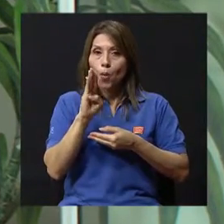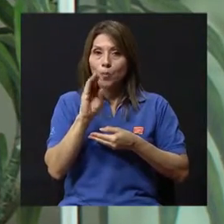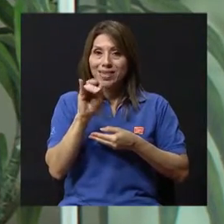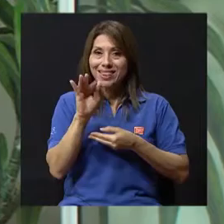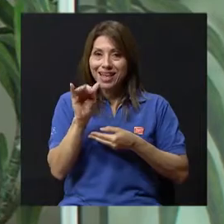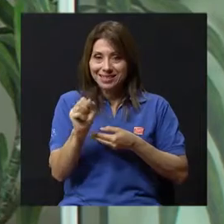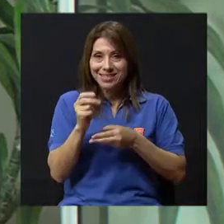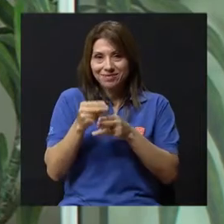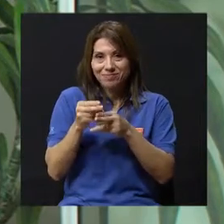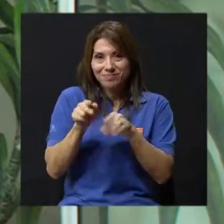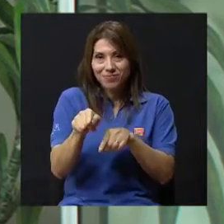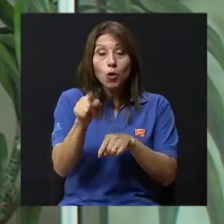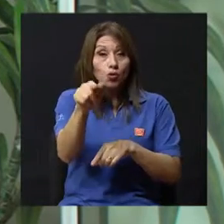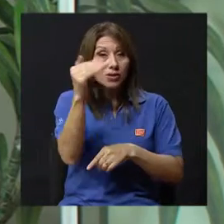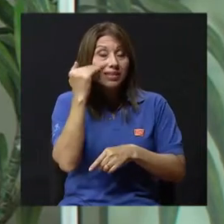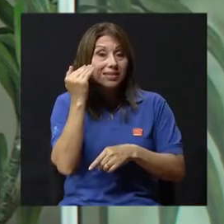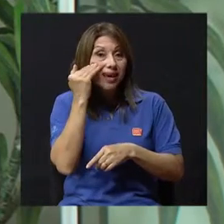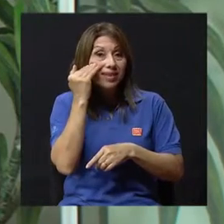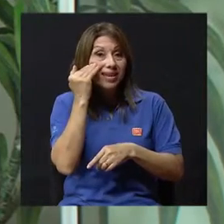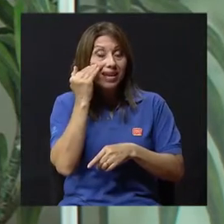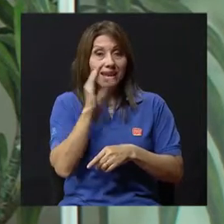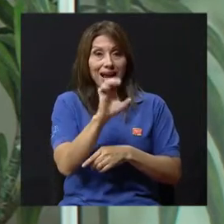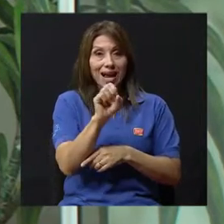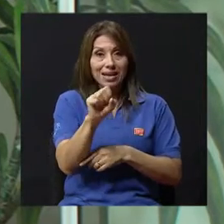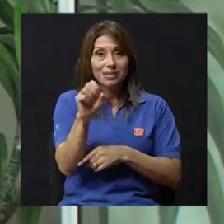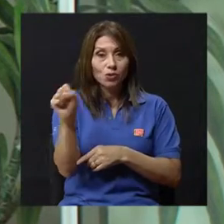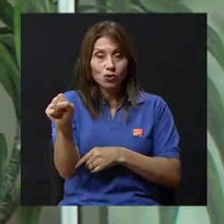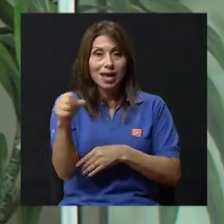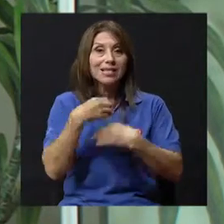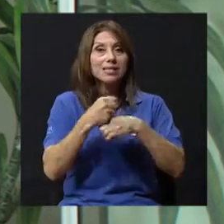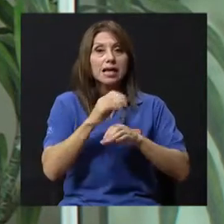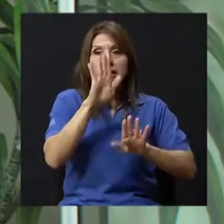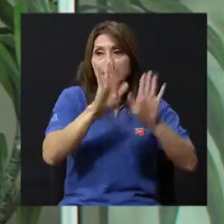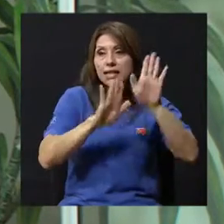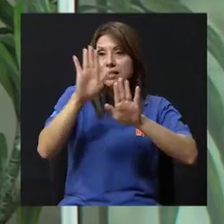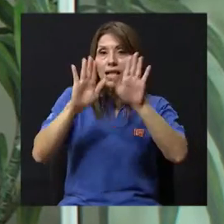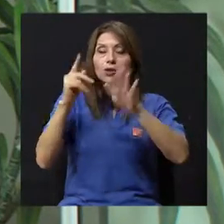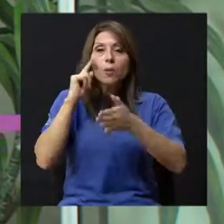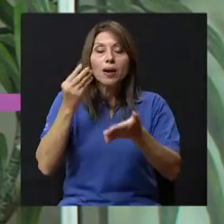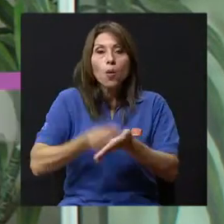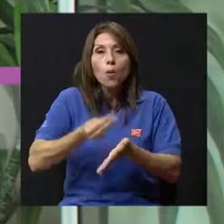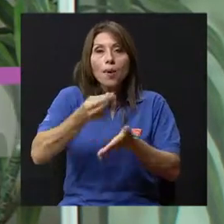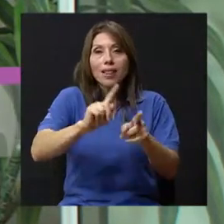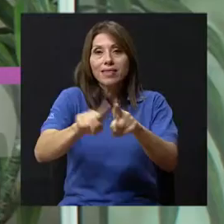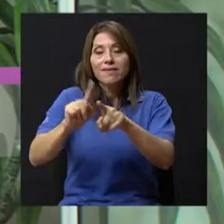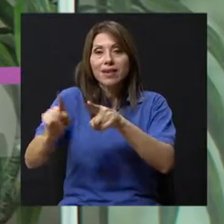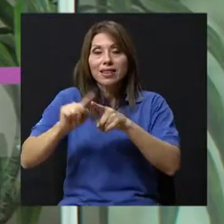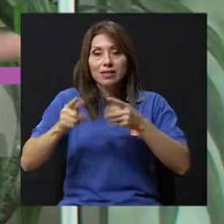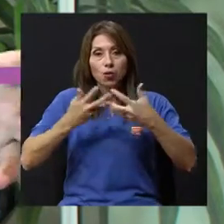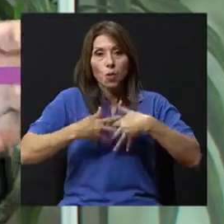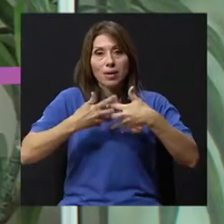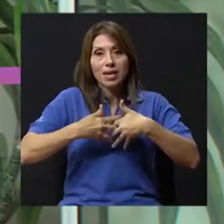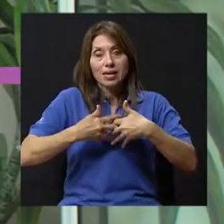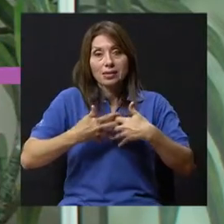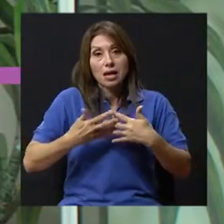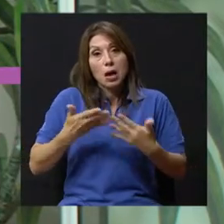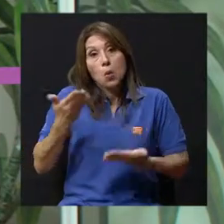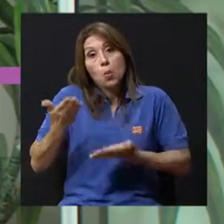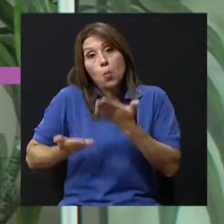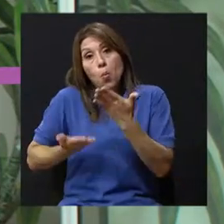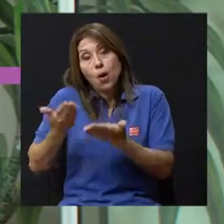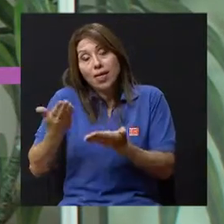saben que en el Seguro Social, por ejemplo, las licitaciones se hacen a diferentes compañías. Entonces, puede ser que la beclometasona